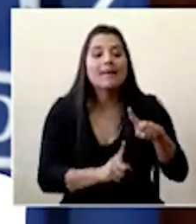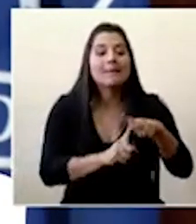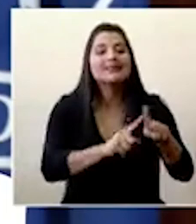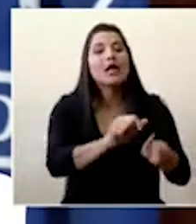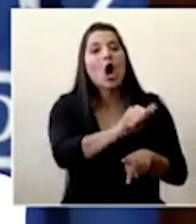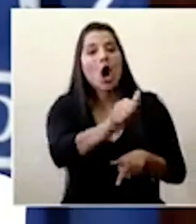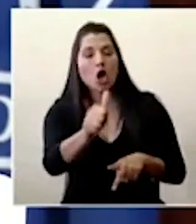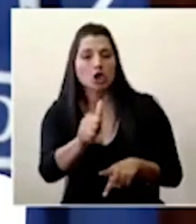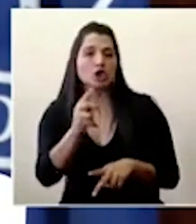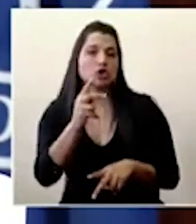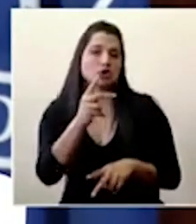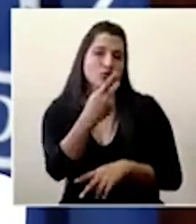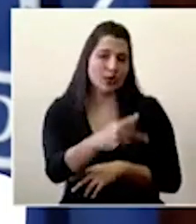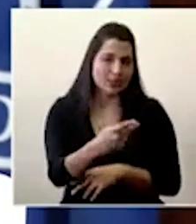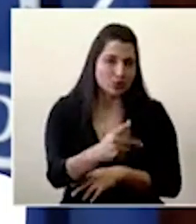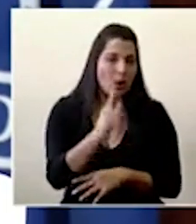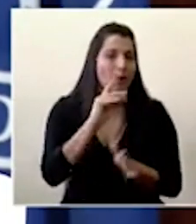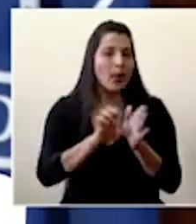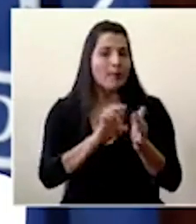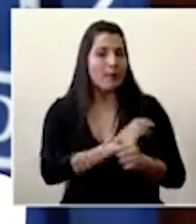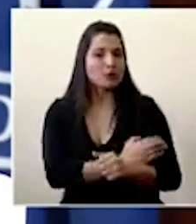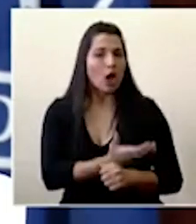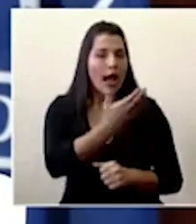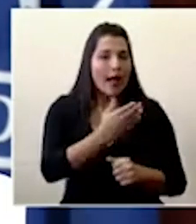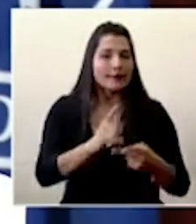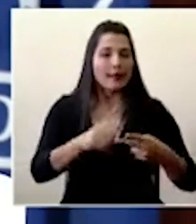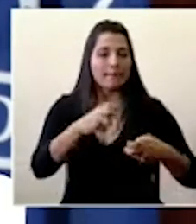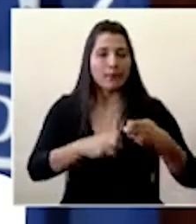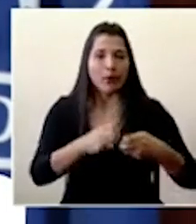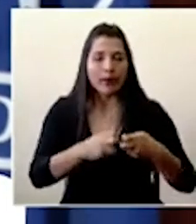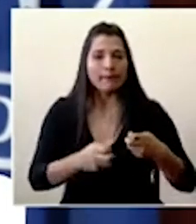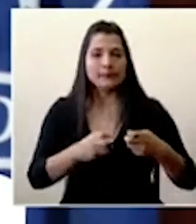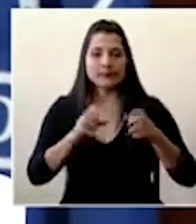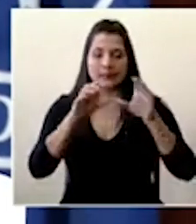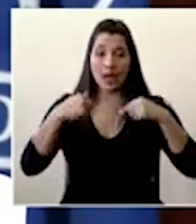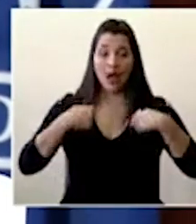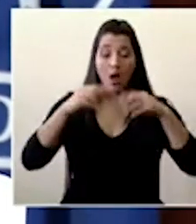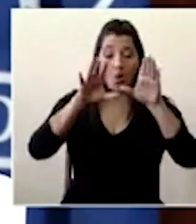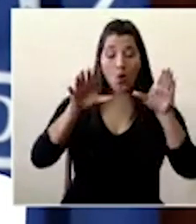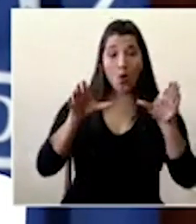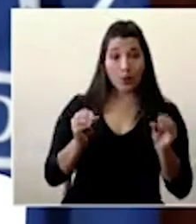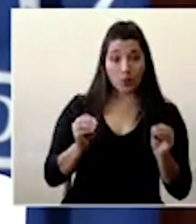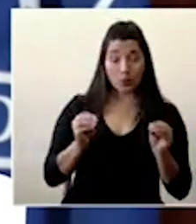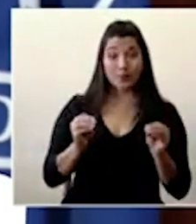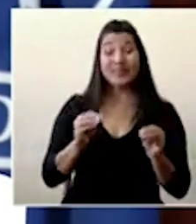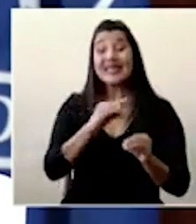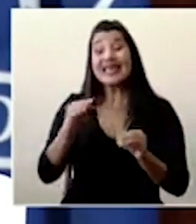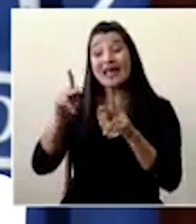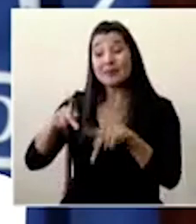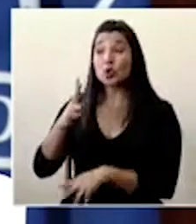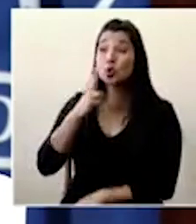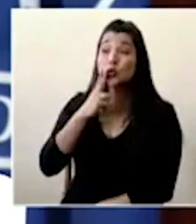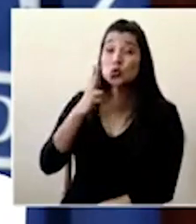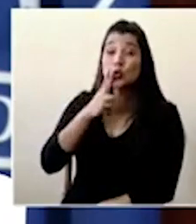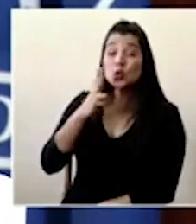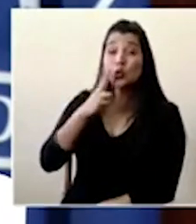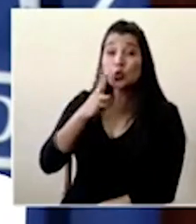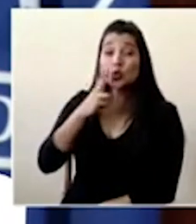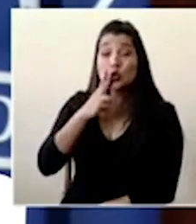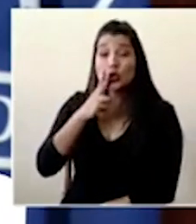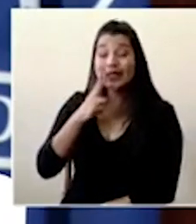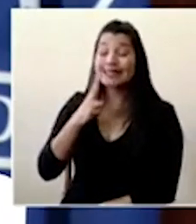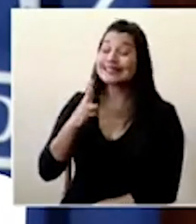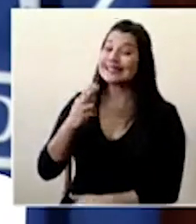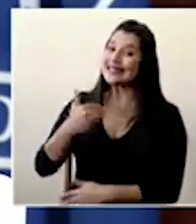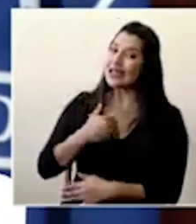además de que las personas fumadoras, fumadores crónicas, tienen un asunto y es que se empiezan a barrer los